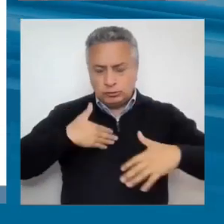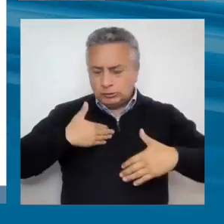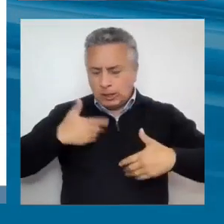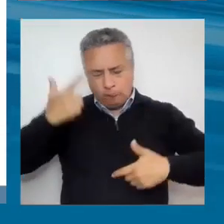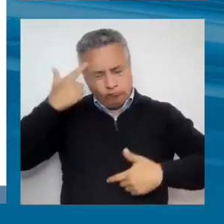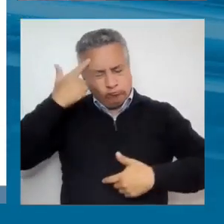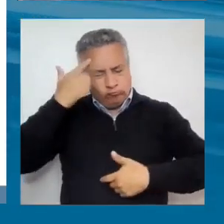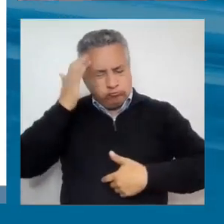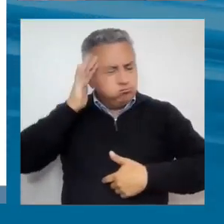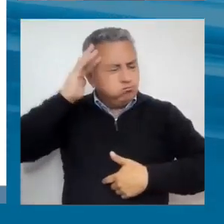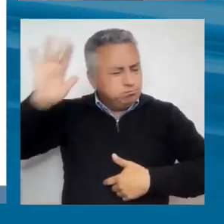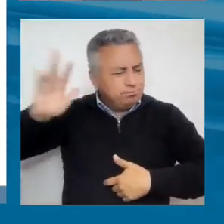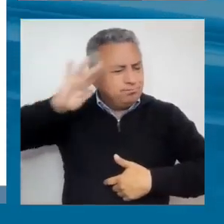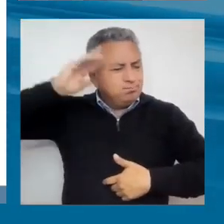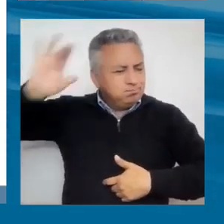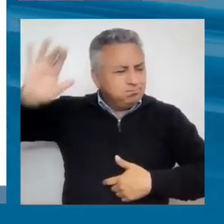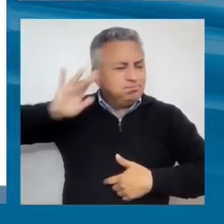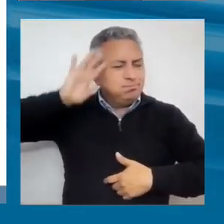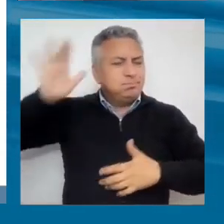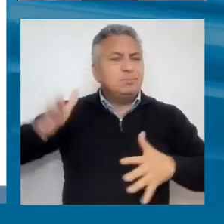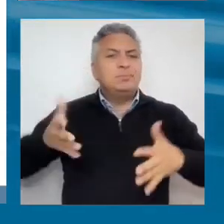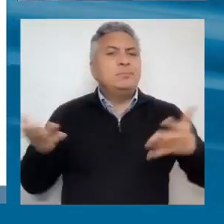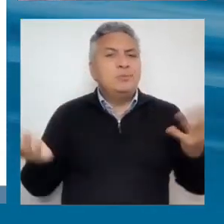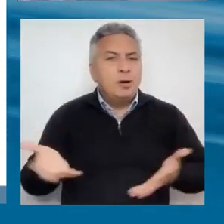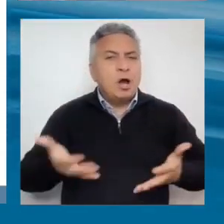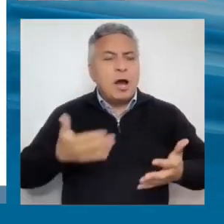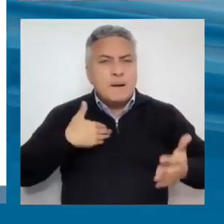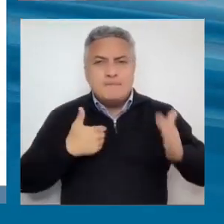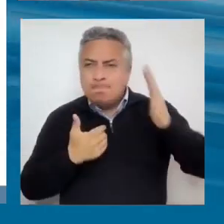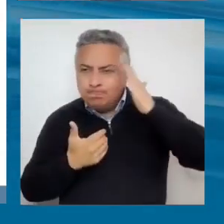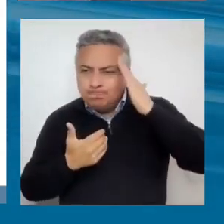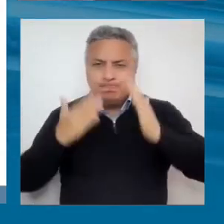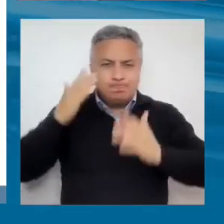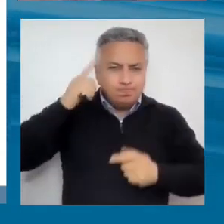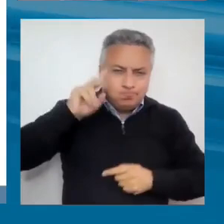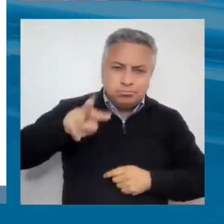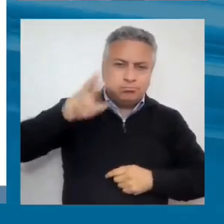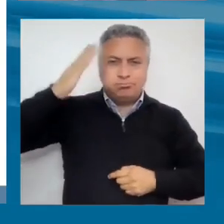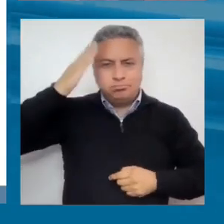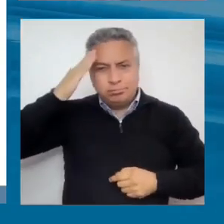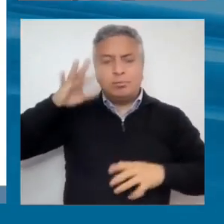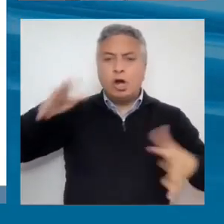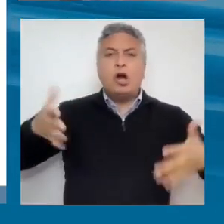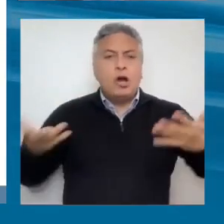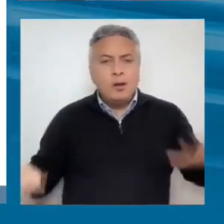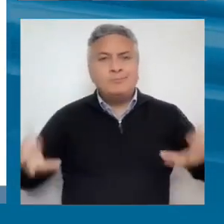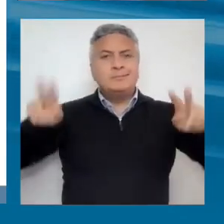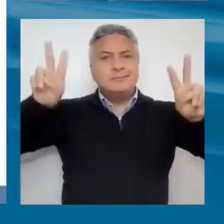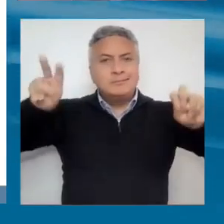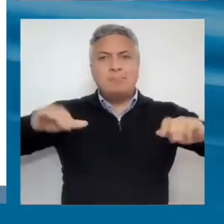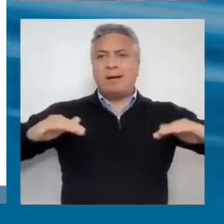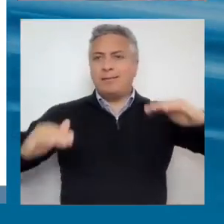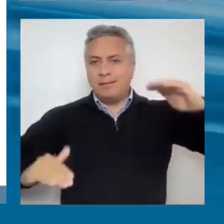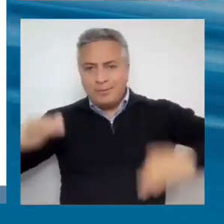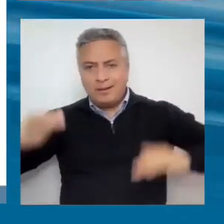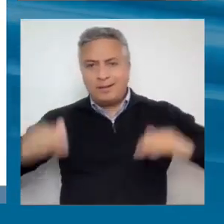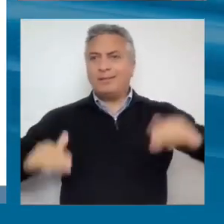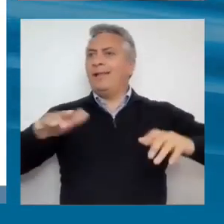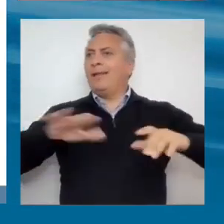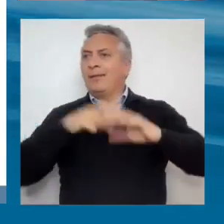reflexionar en esta invitación a repensar, cómo pensar de nuevo sobre el tema de la desigualdad, la baja movilidad y la de ubicación social.